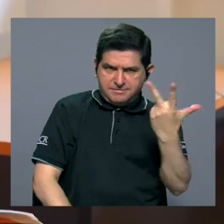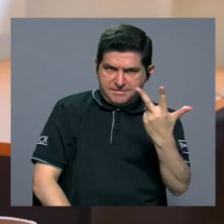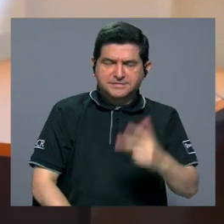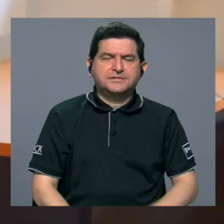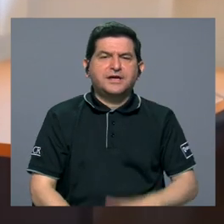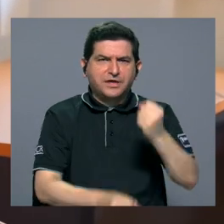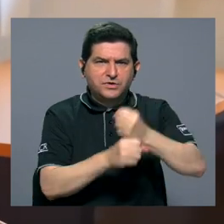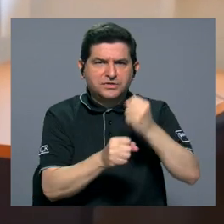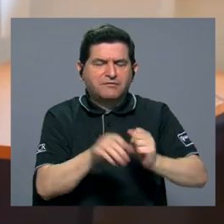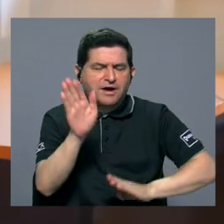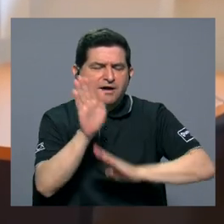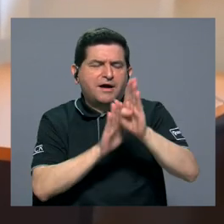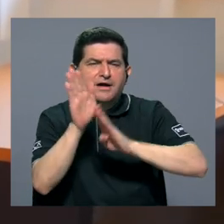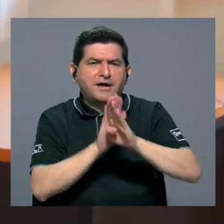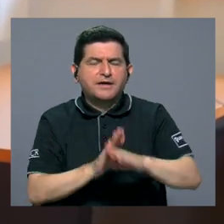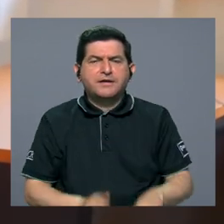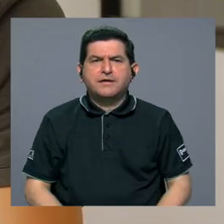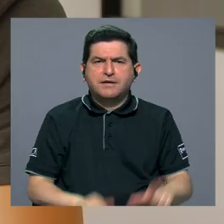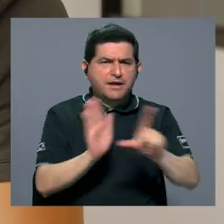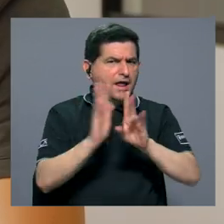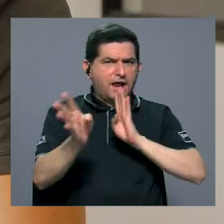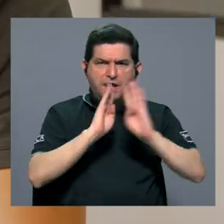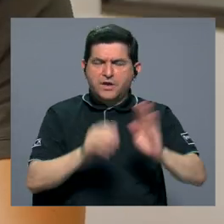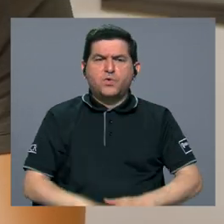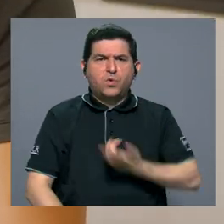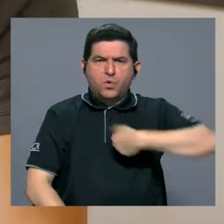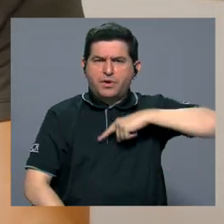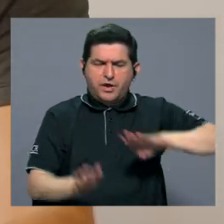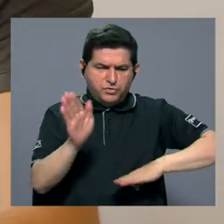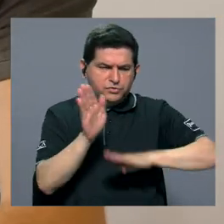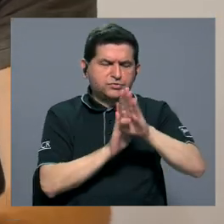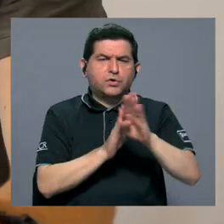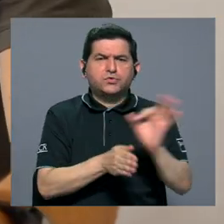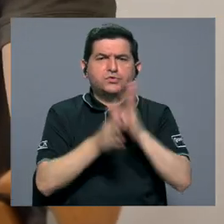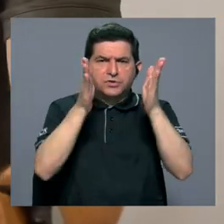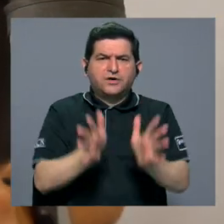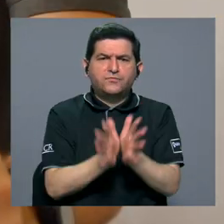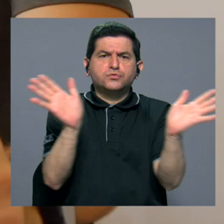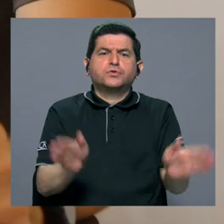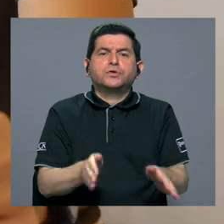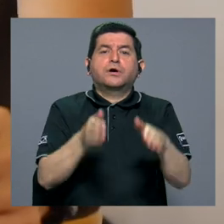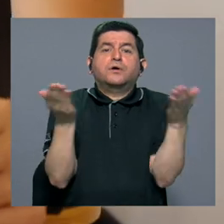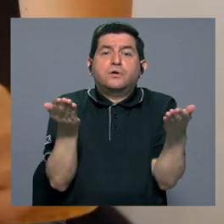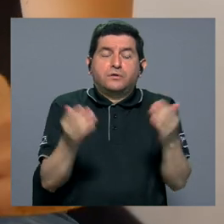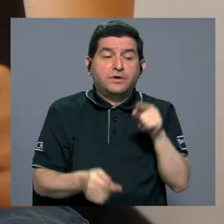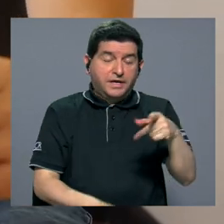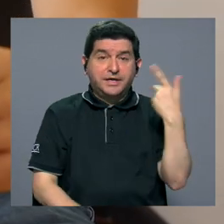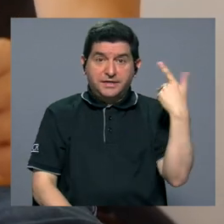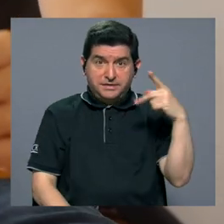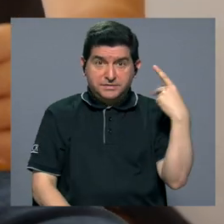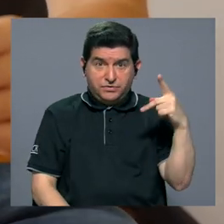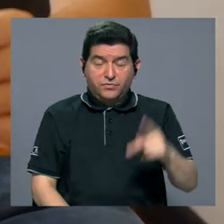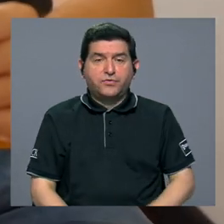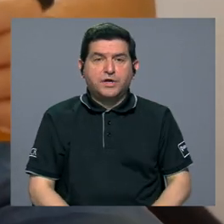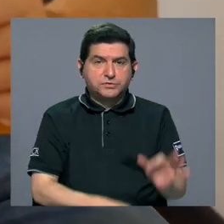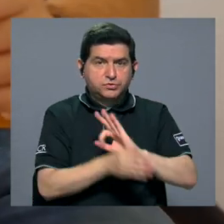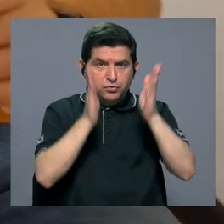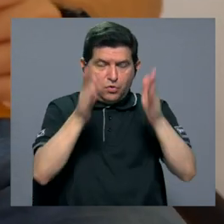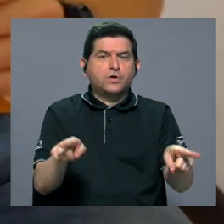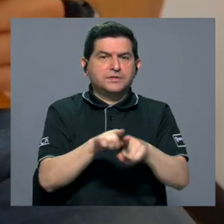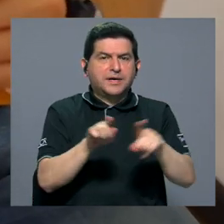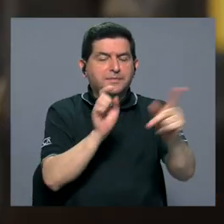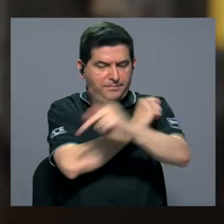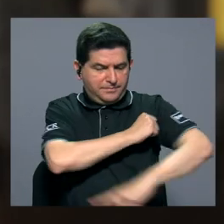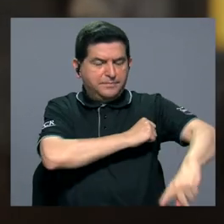tercero, en cómo se va a trabajar el desarrollo. La ley no habla nada en cómo vamos a desarrollar a los funcionarios públicos. Y eso es un viagro no solamente para los